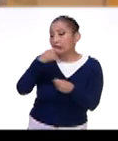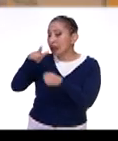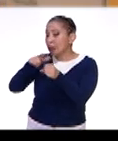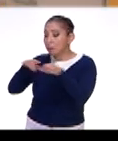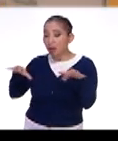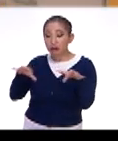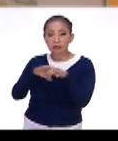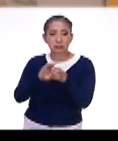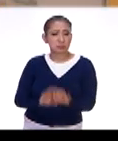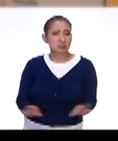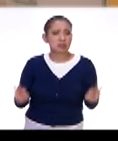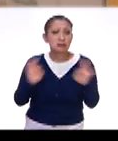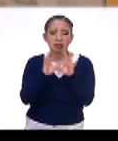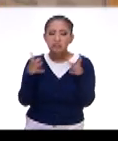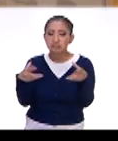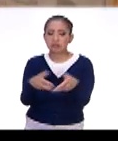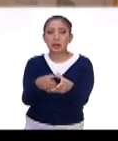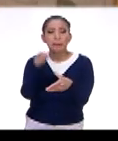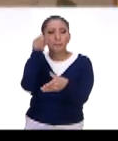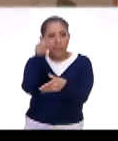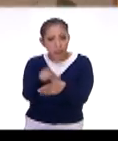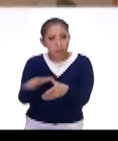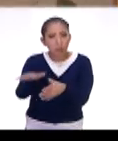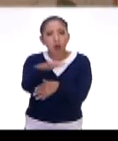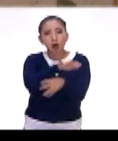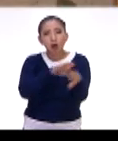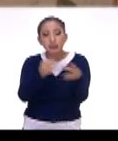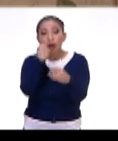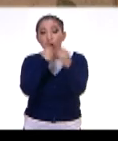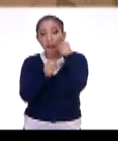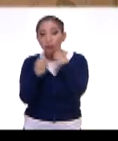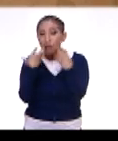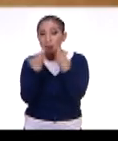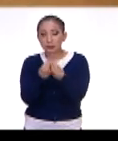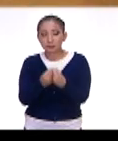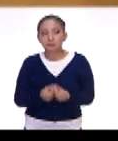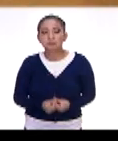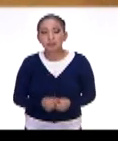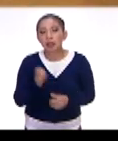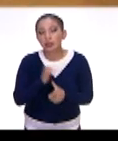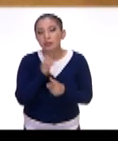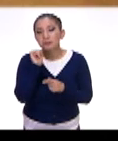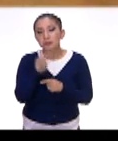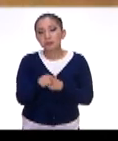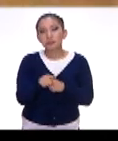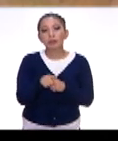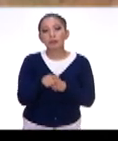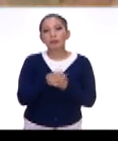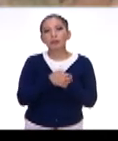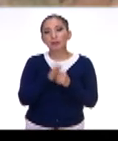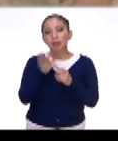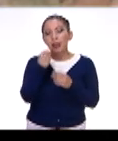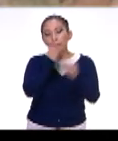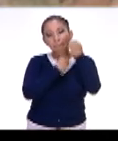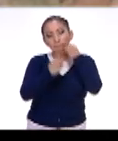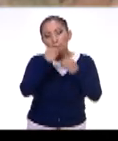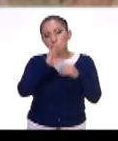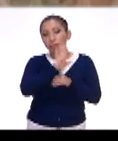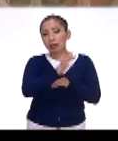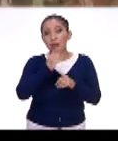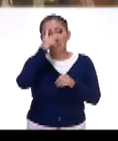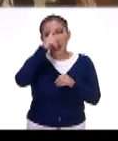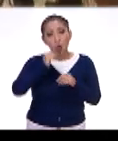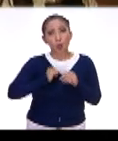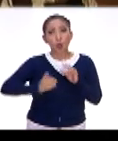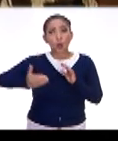son fundamentales. todo un concepto alimenticio. Exacto, era un concepto alimenticio. Entonces, formaba parte de la gastronomía en el México